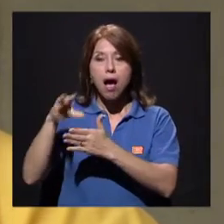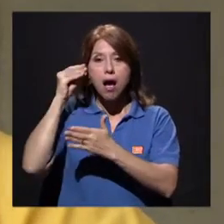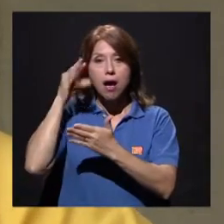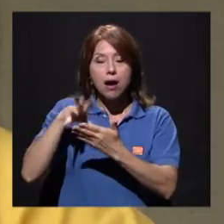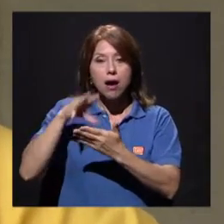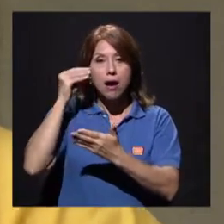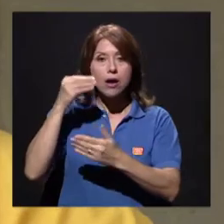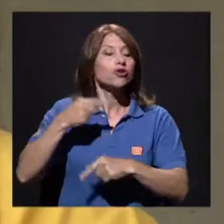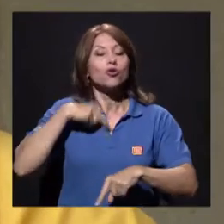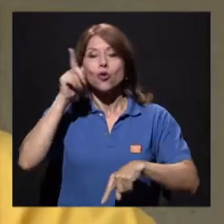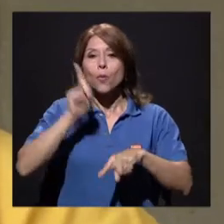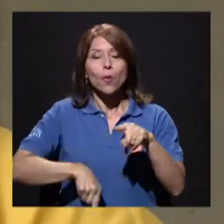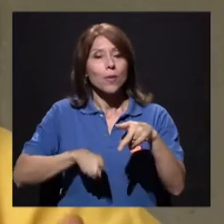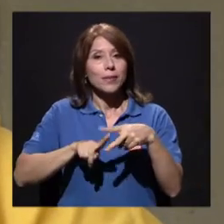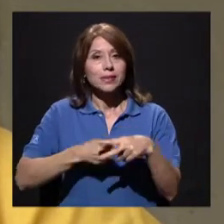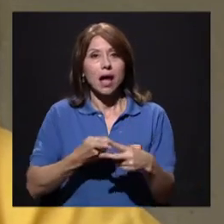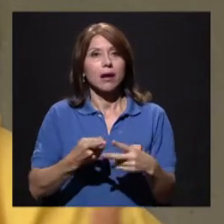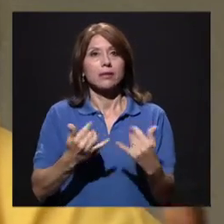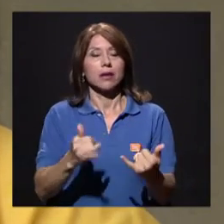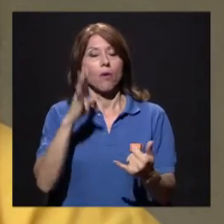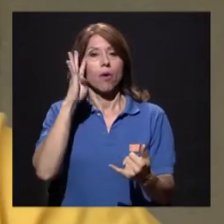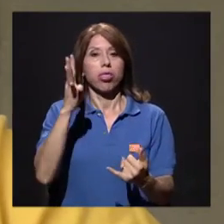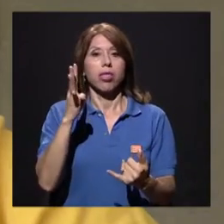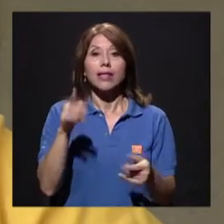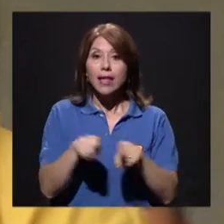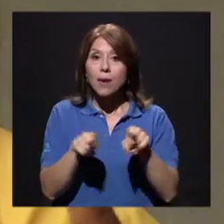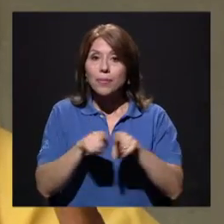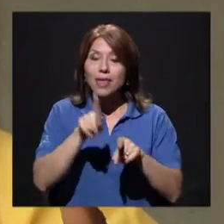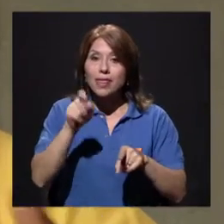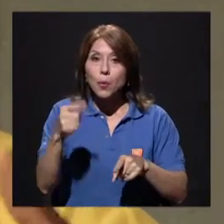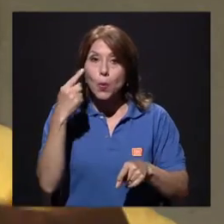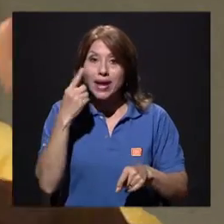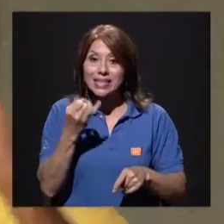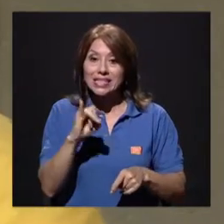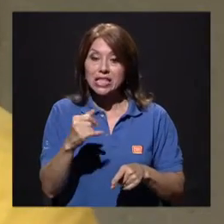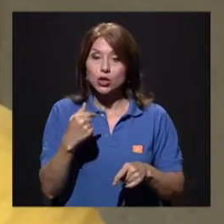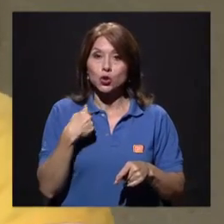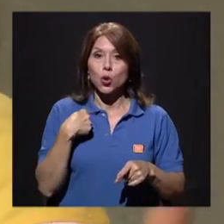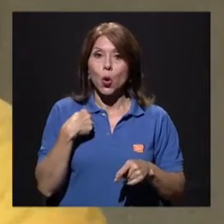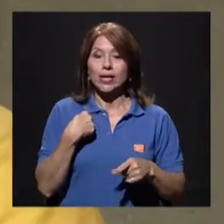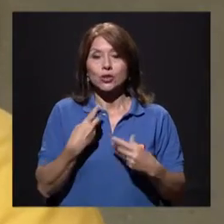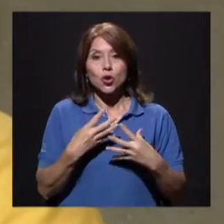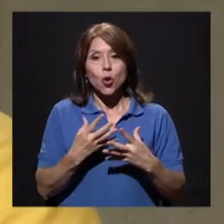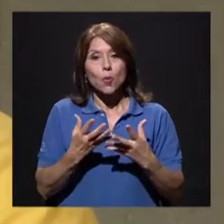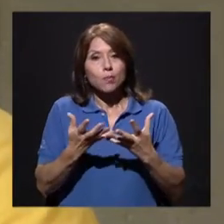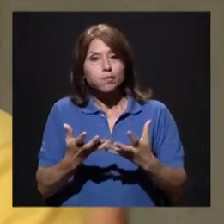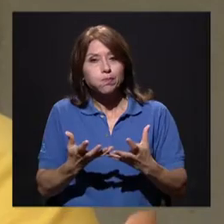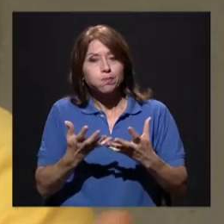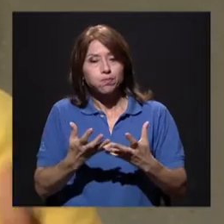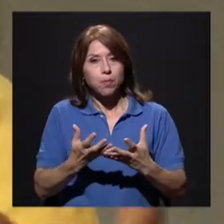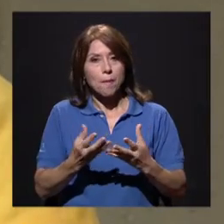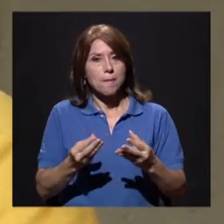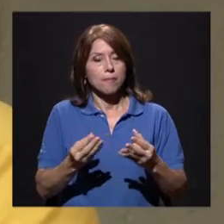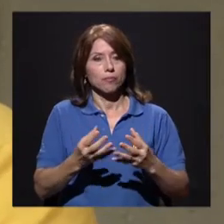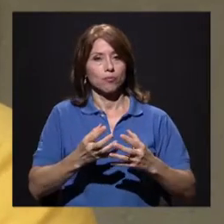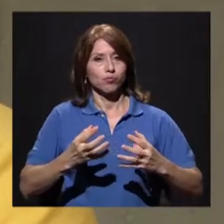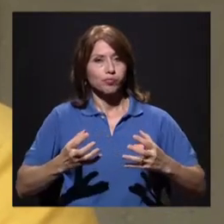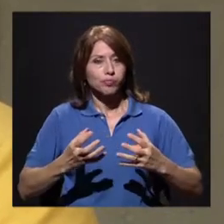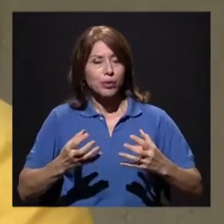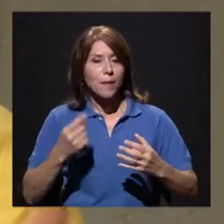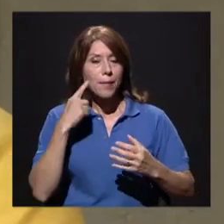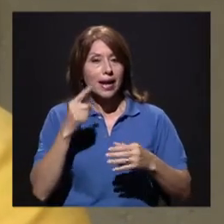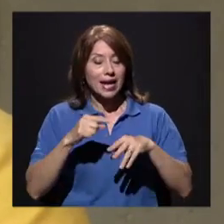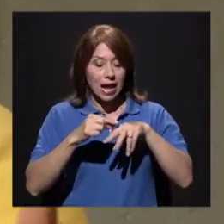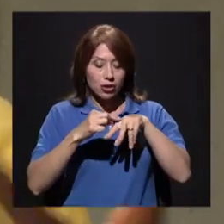empezar. Inclusive, tengo que saber si estoy en sobrepeso para no forzar mis rodillas. En dónde voy